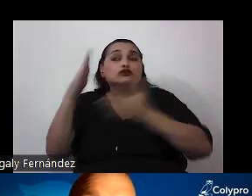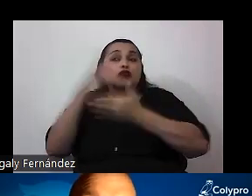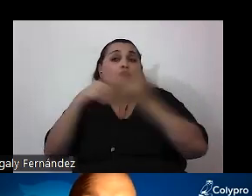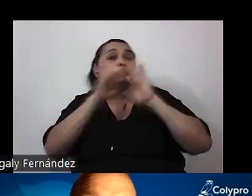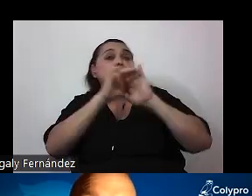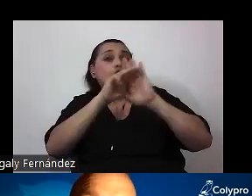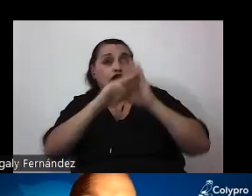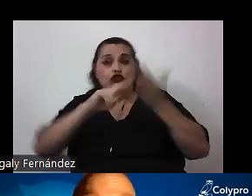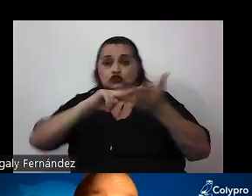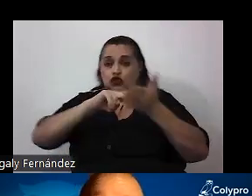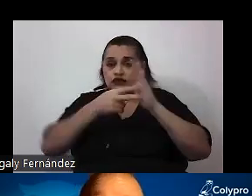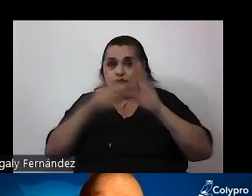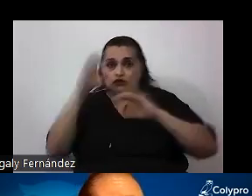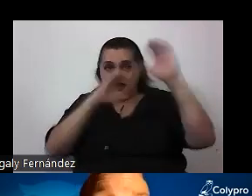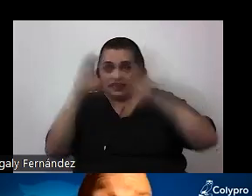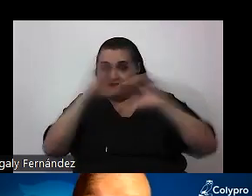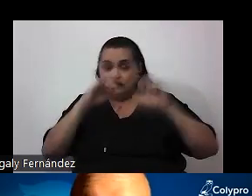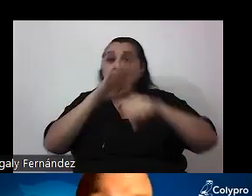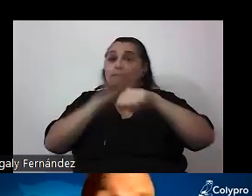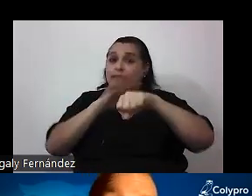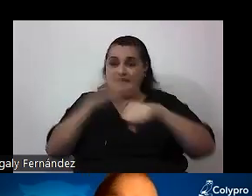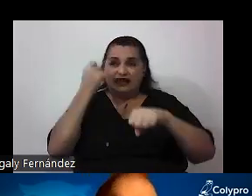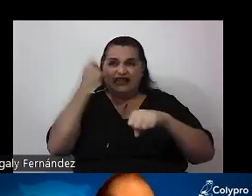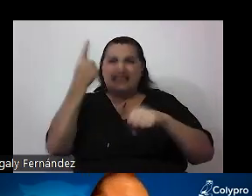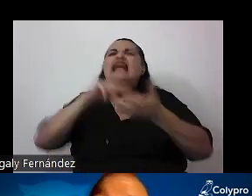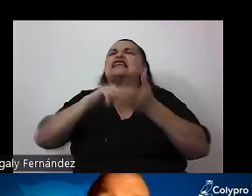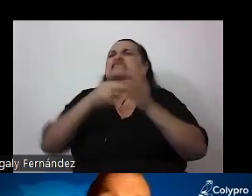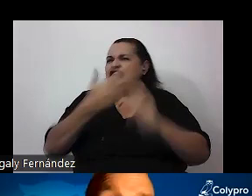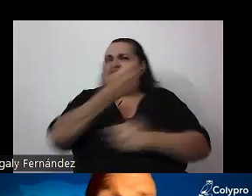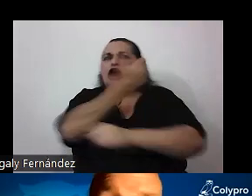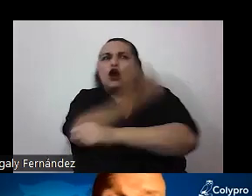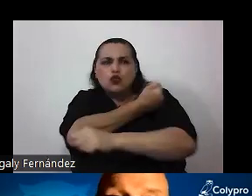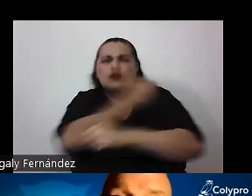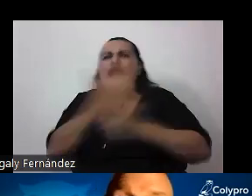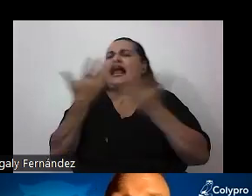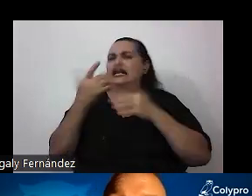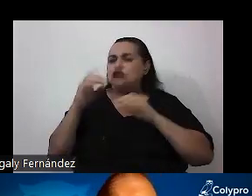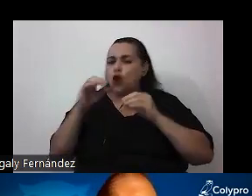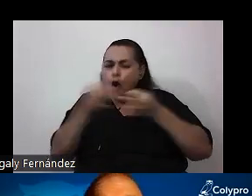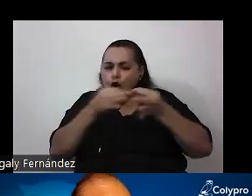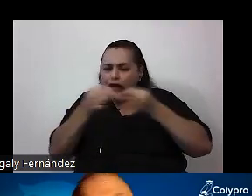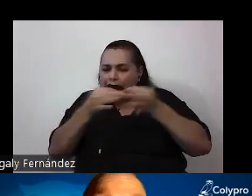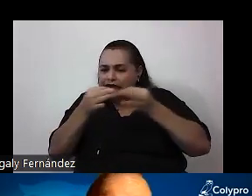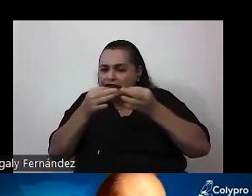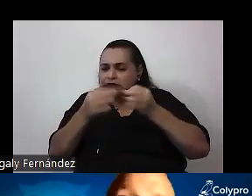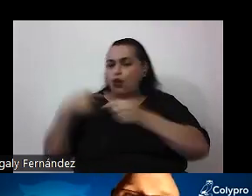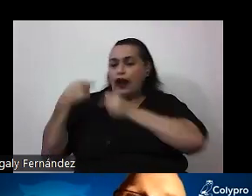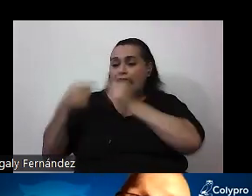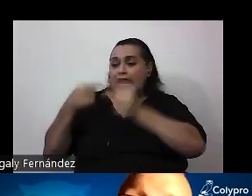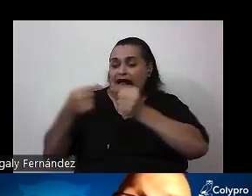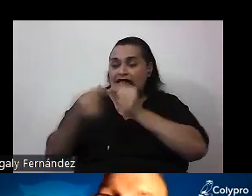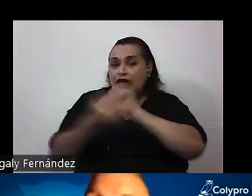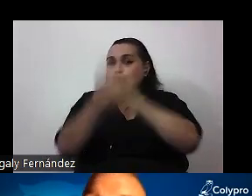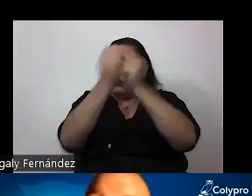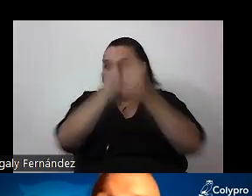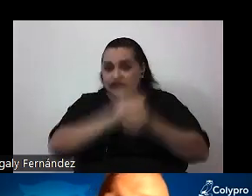científicos que nos permitan entender qué es una vacuna, qué es un organismo genéticamente modificado, etc. Doy por hecho que